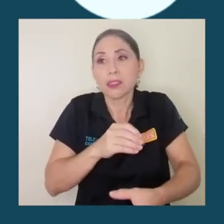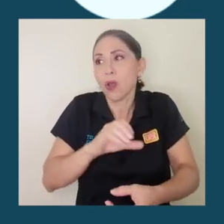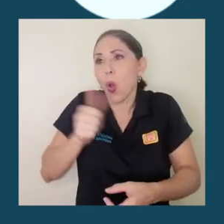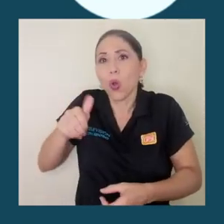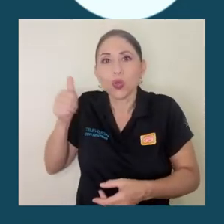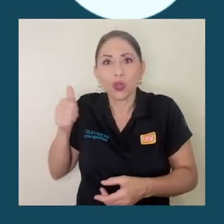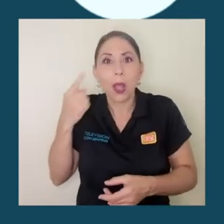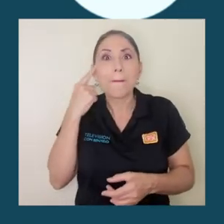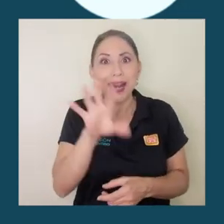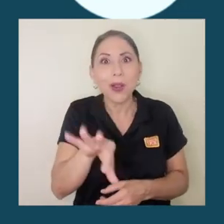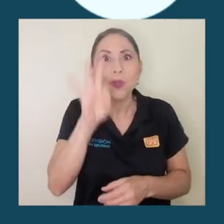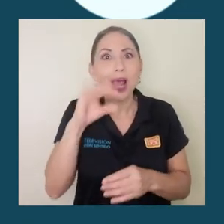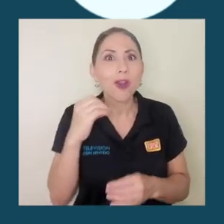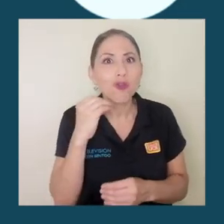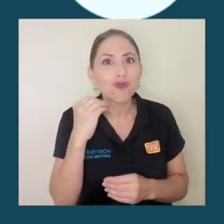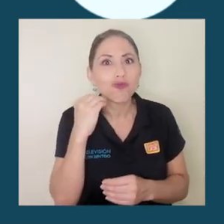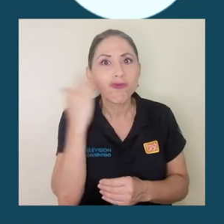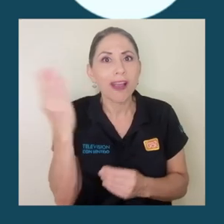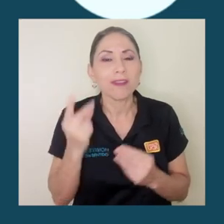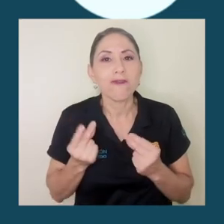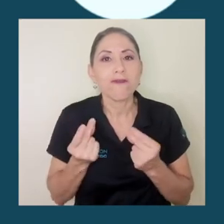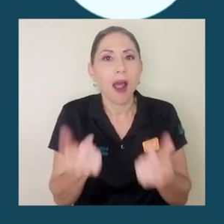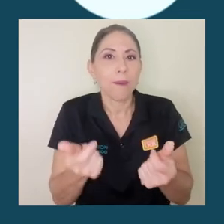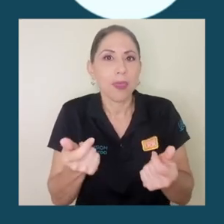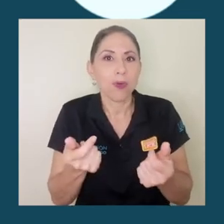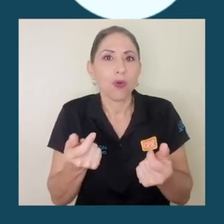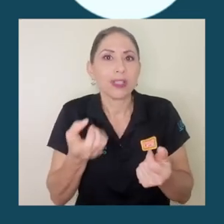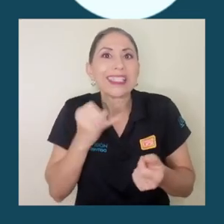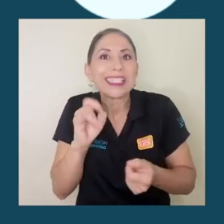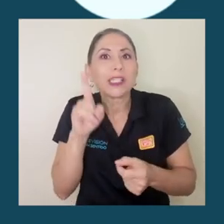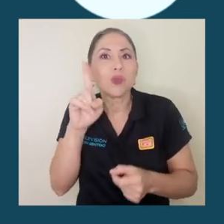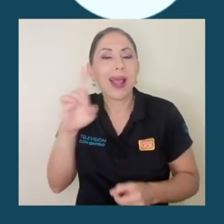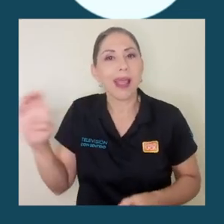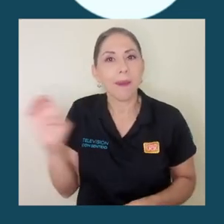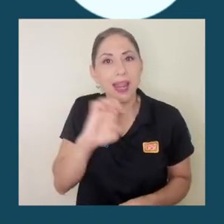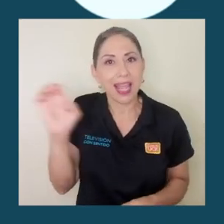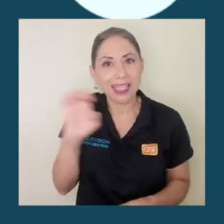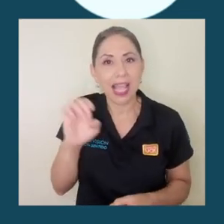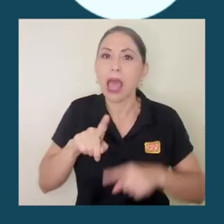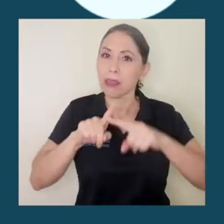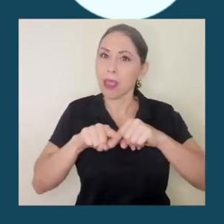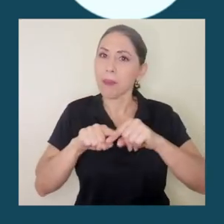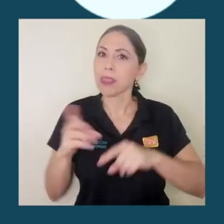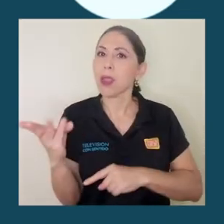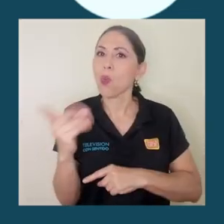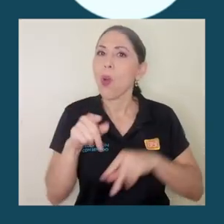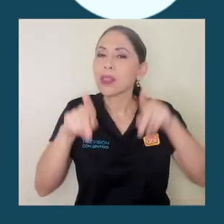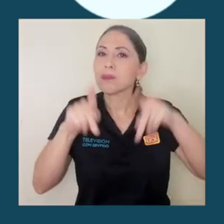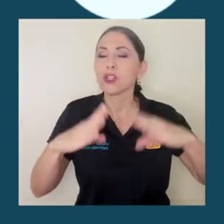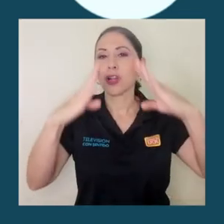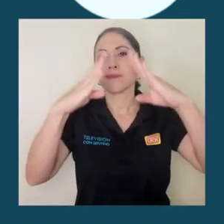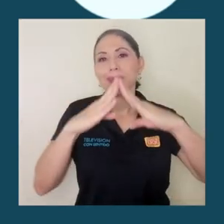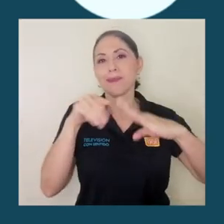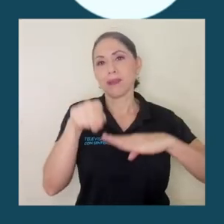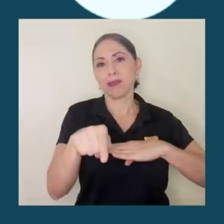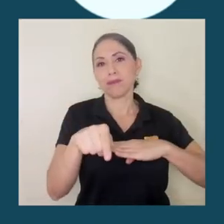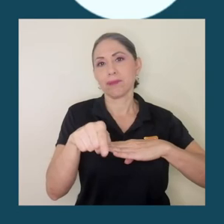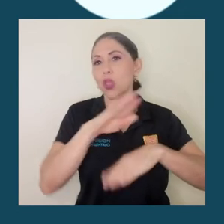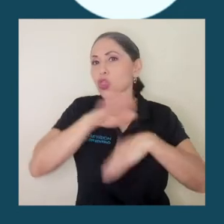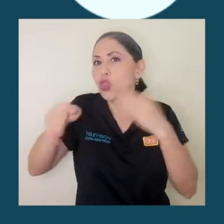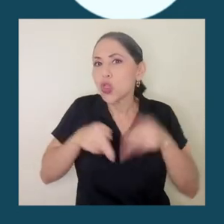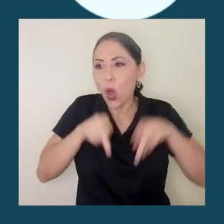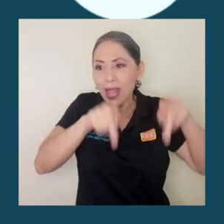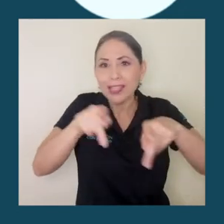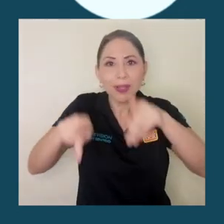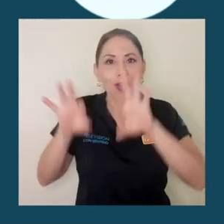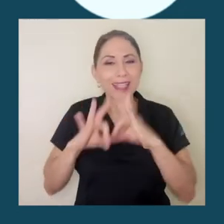de encontrarlos rápidamente en caso de emergencia, este debe ir acorde a la cantidad de personas que habitan en el hogar, debe estar en